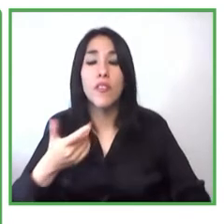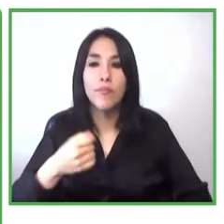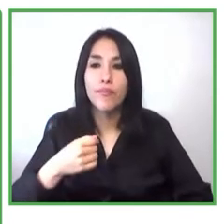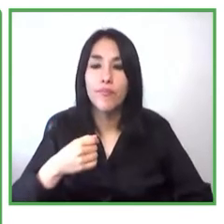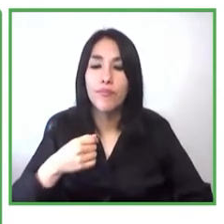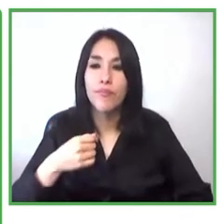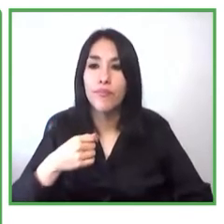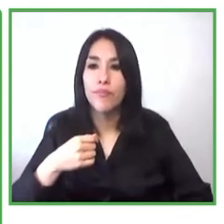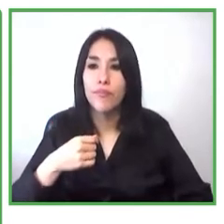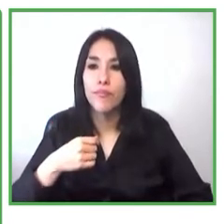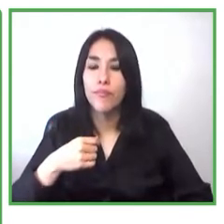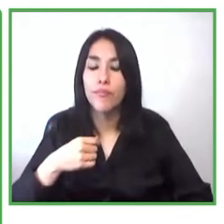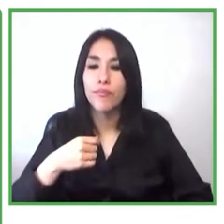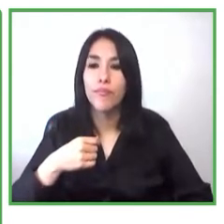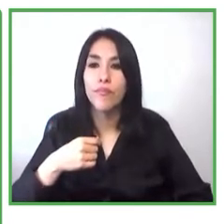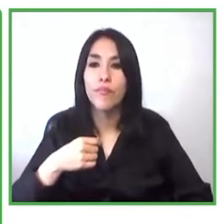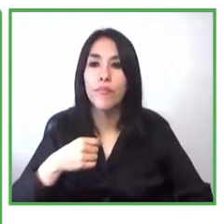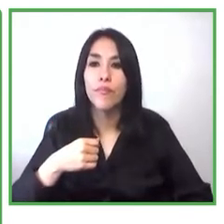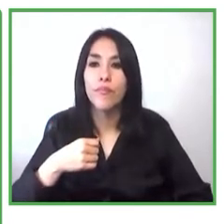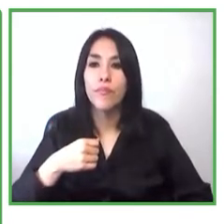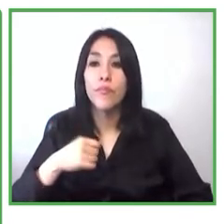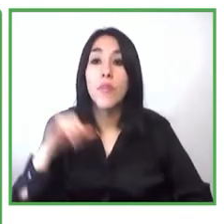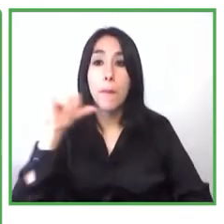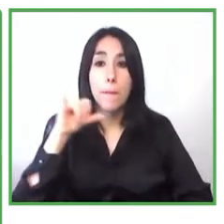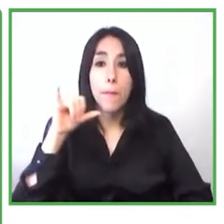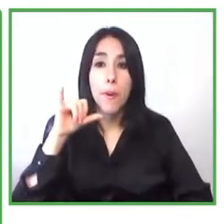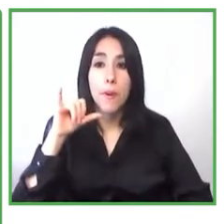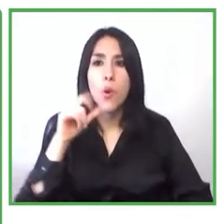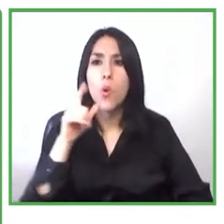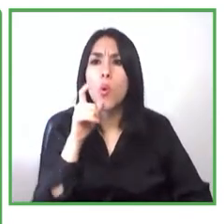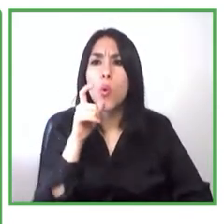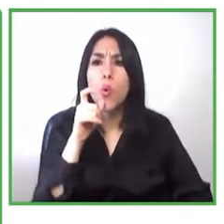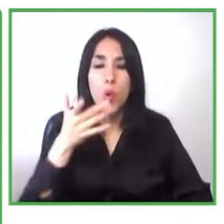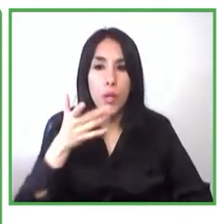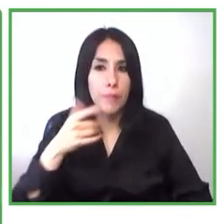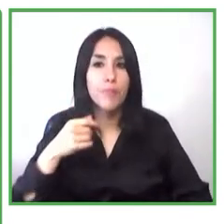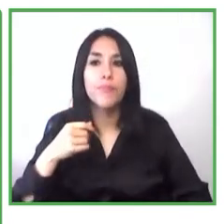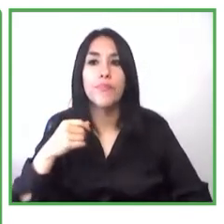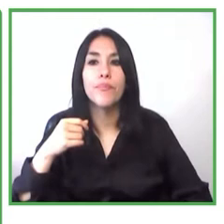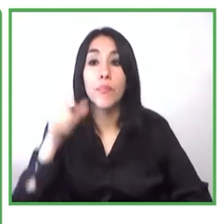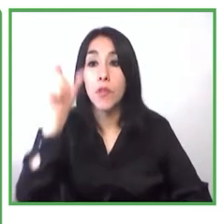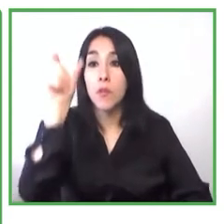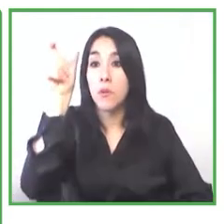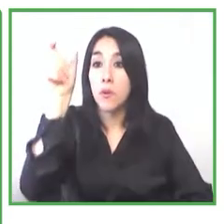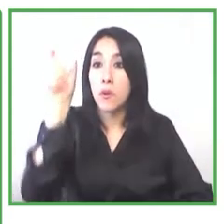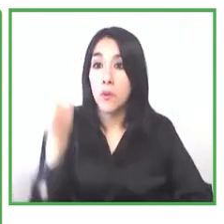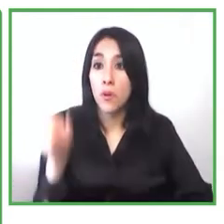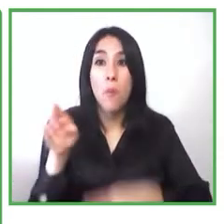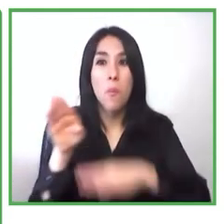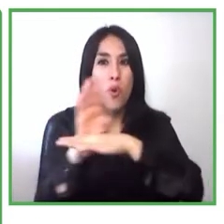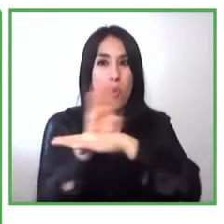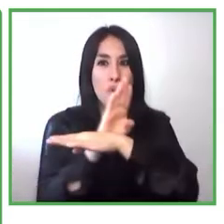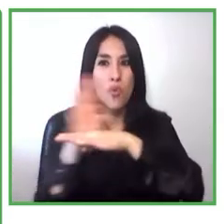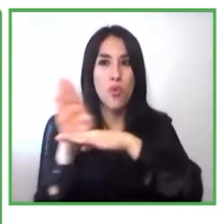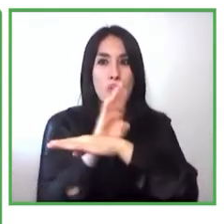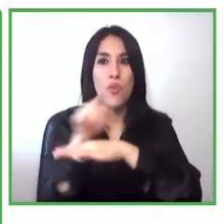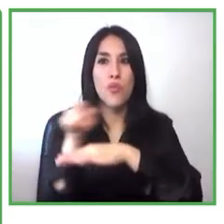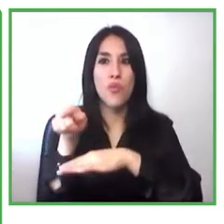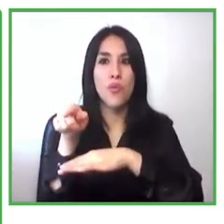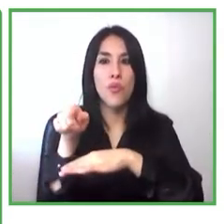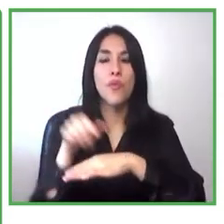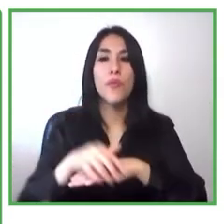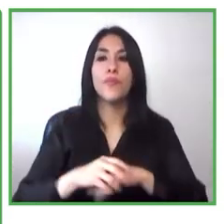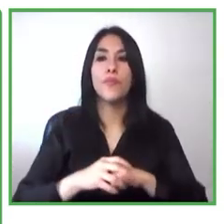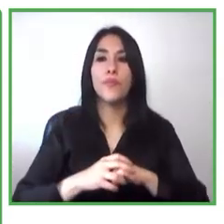también tenemos empresarios que están en el mercado eso es un